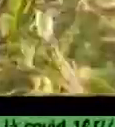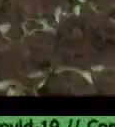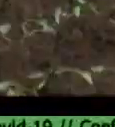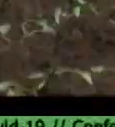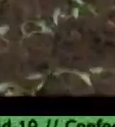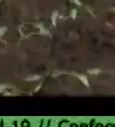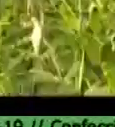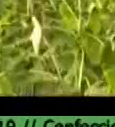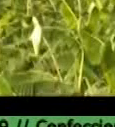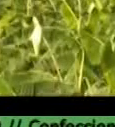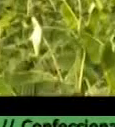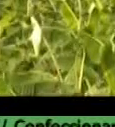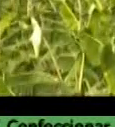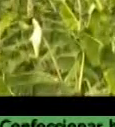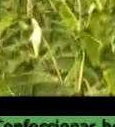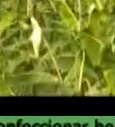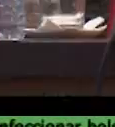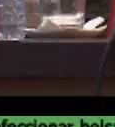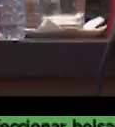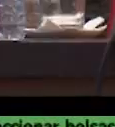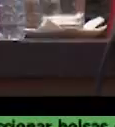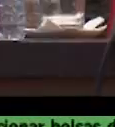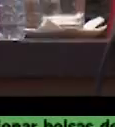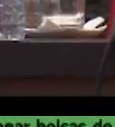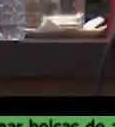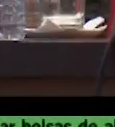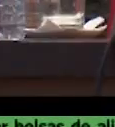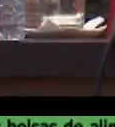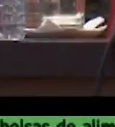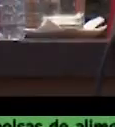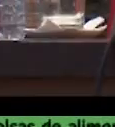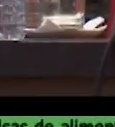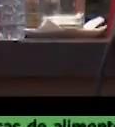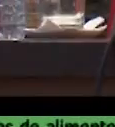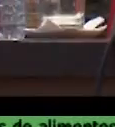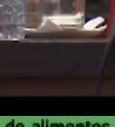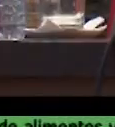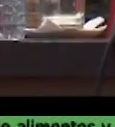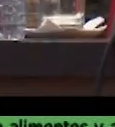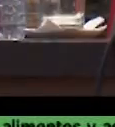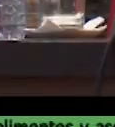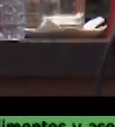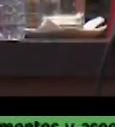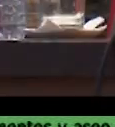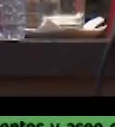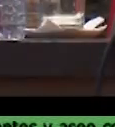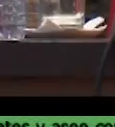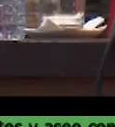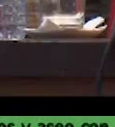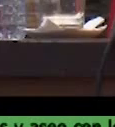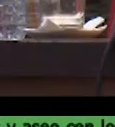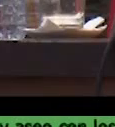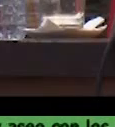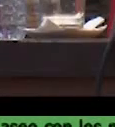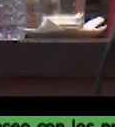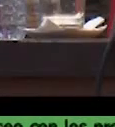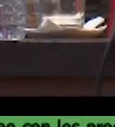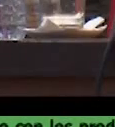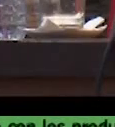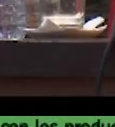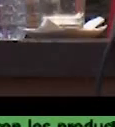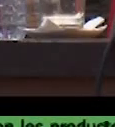sembrar este país que es eminentemente agrícola desde el cabo de San Antonio hasta la punta de Maicí